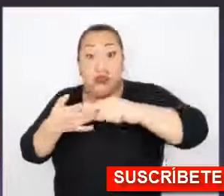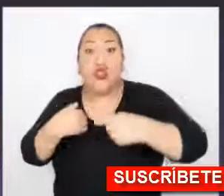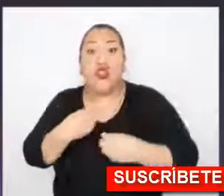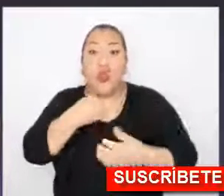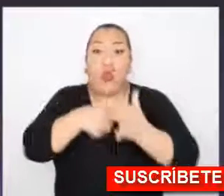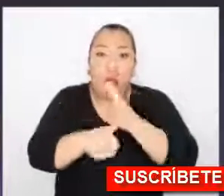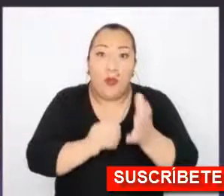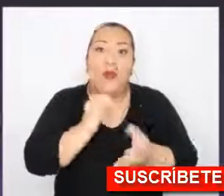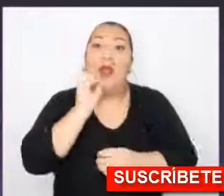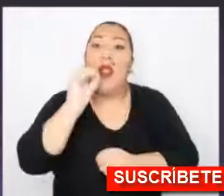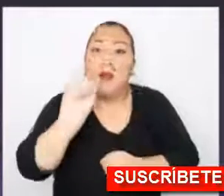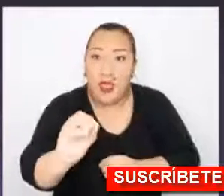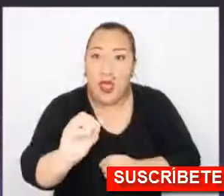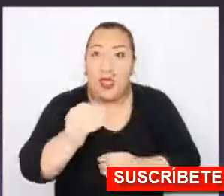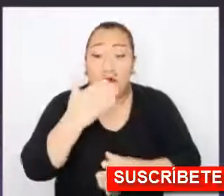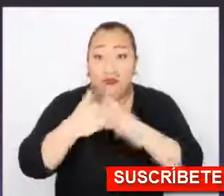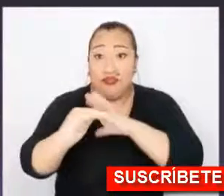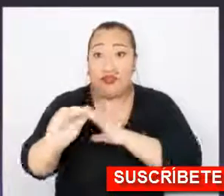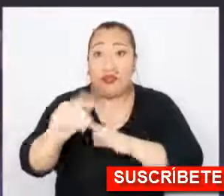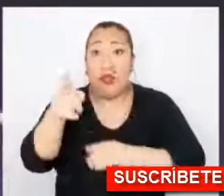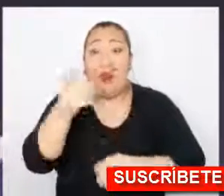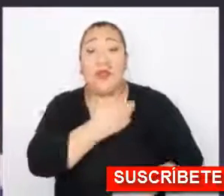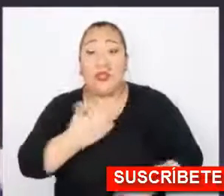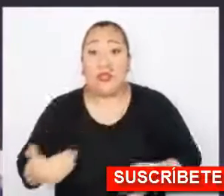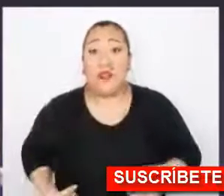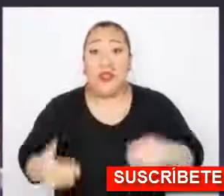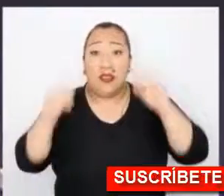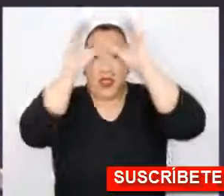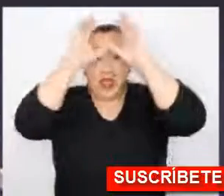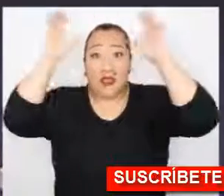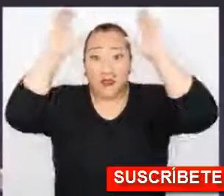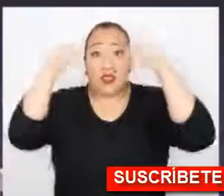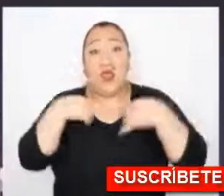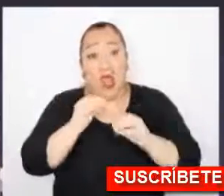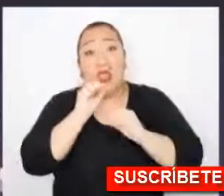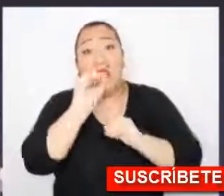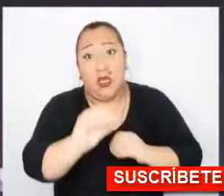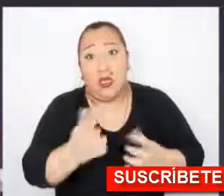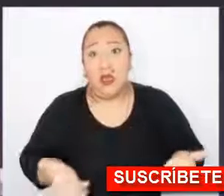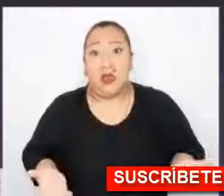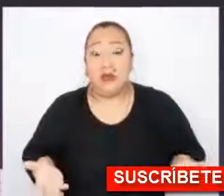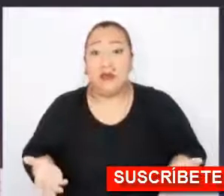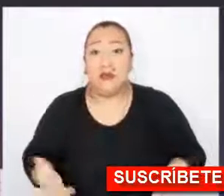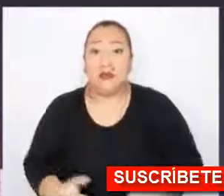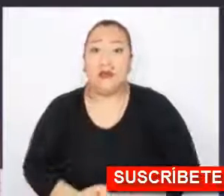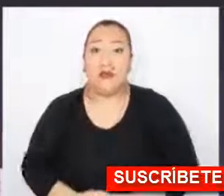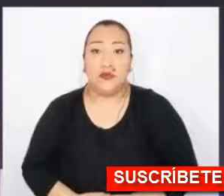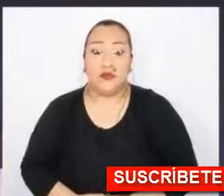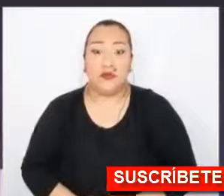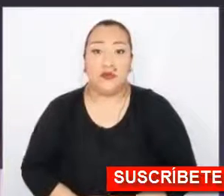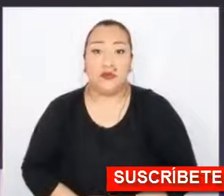nosotros hemos enviado este comunicado al Presidente de la República